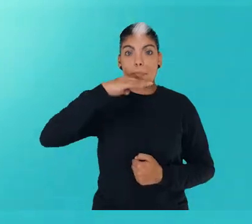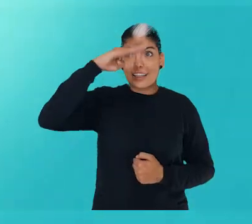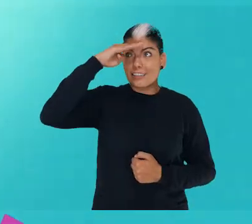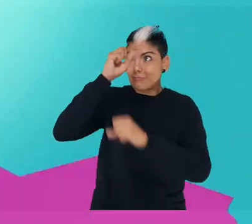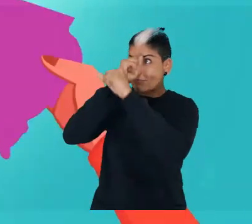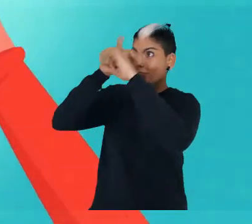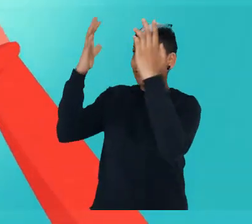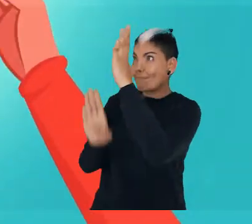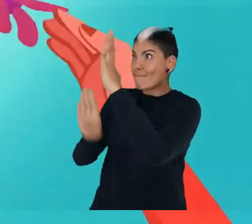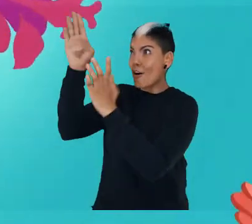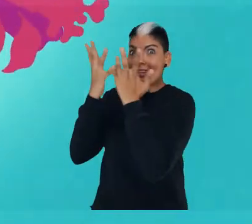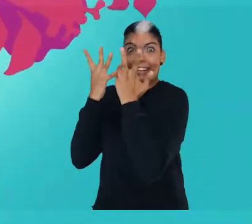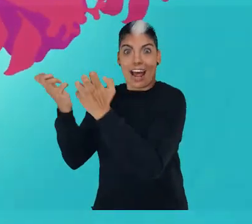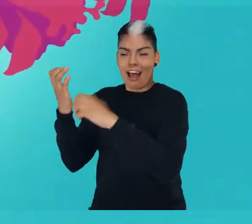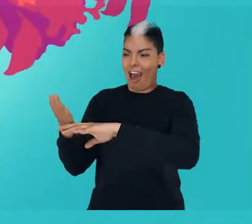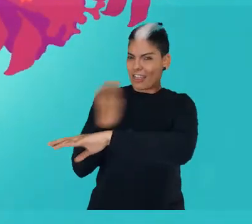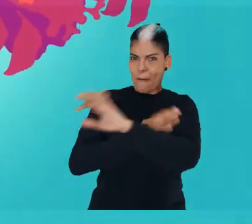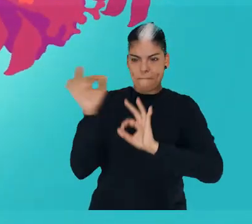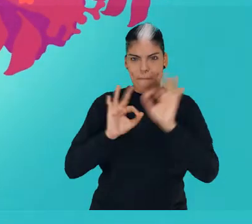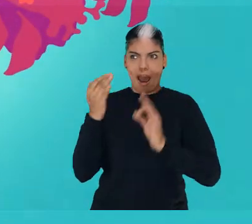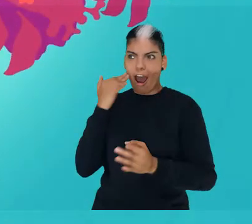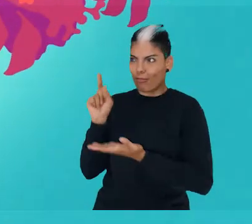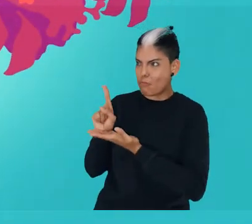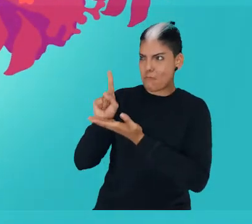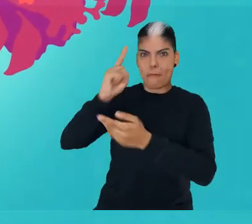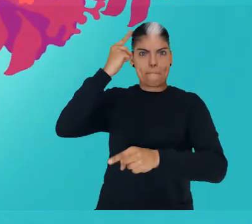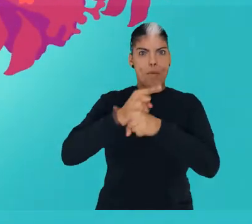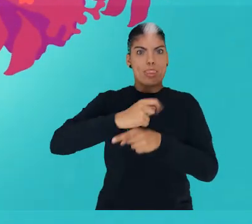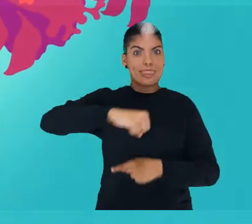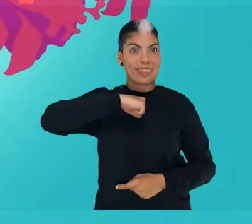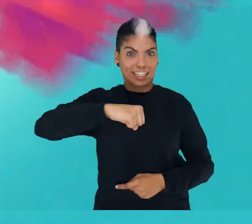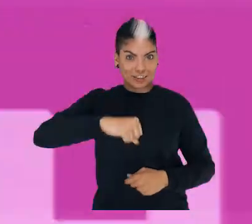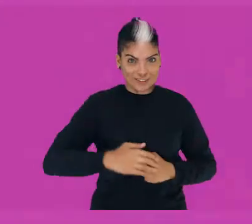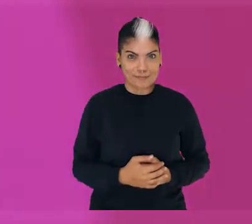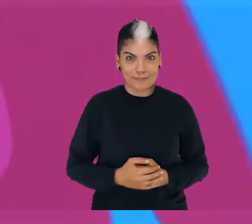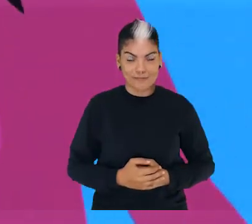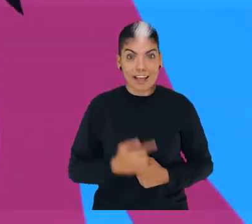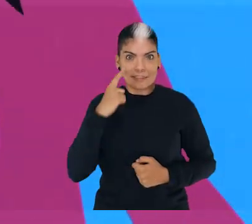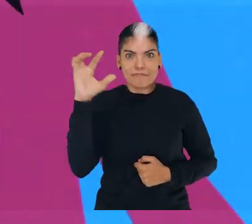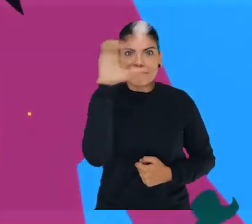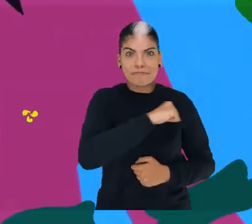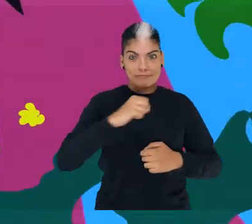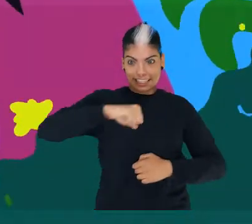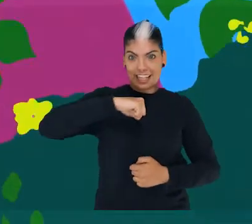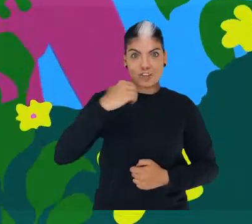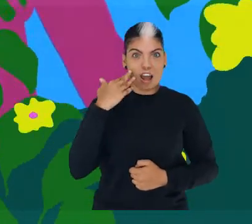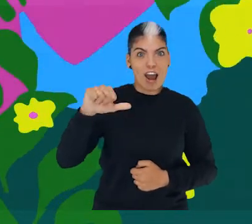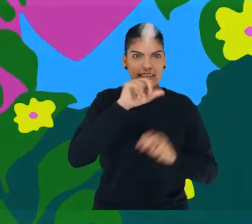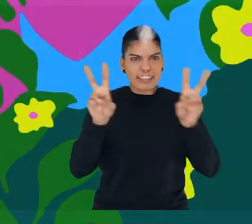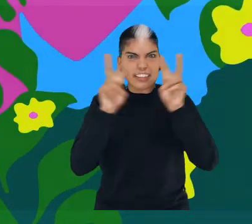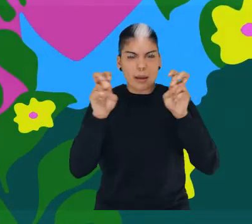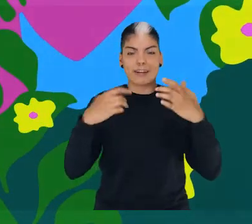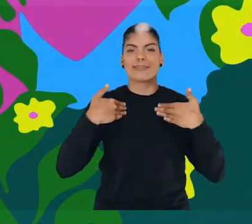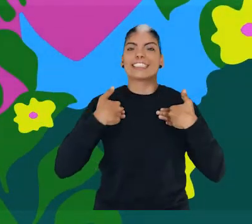En Medellín Futuro trabajamos para que las mujeres alcancen el goce efectivo de sus derechos. Esto implica garantizar su